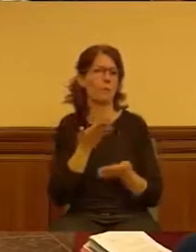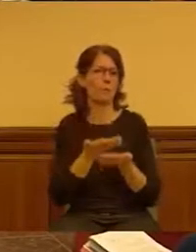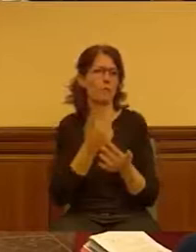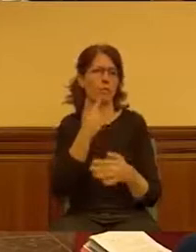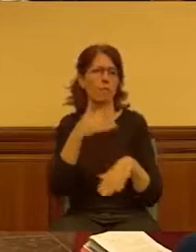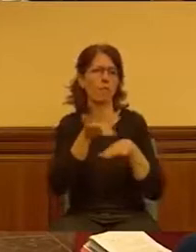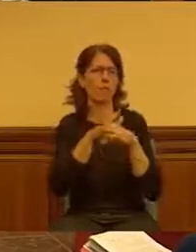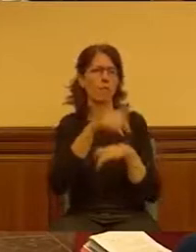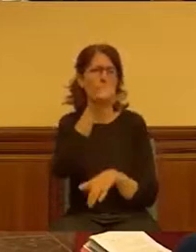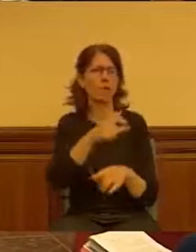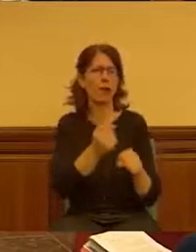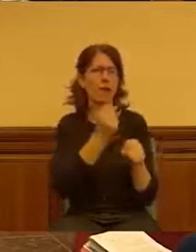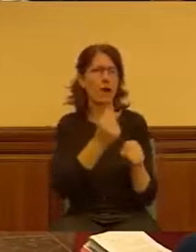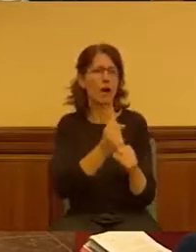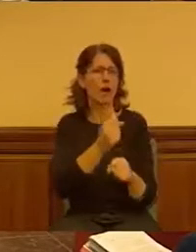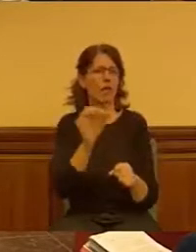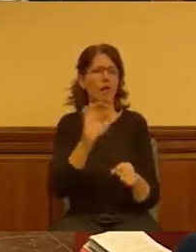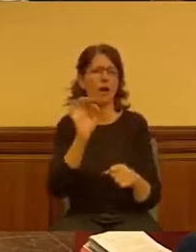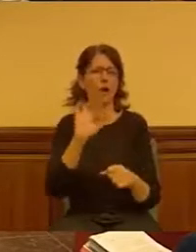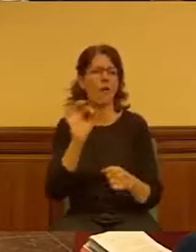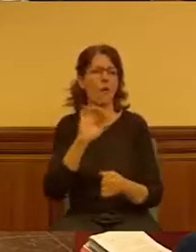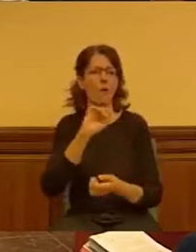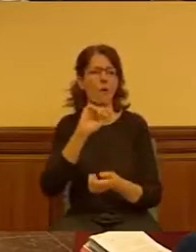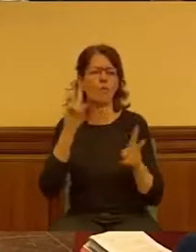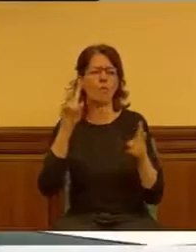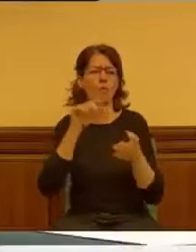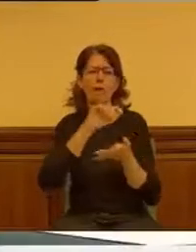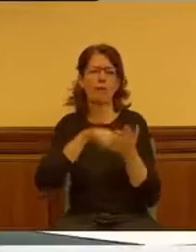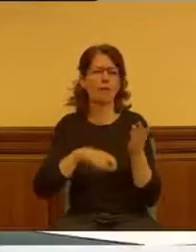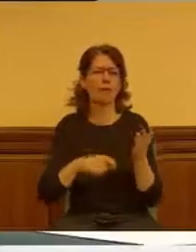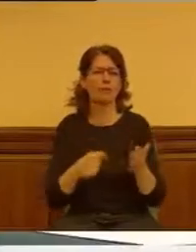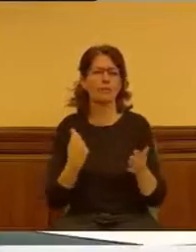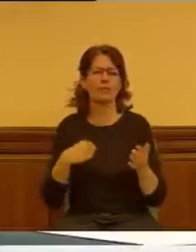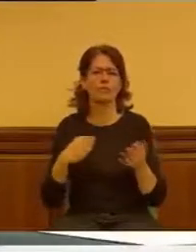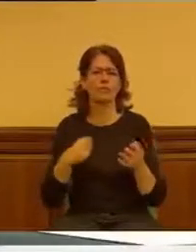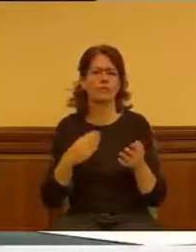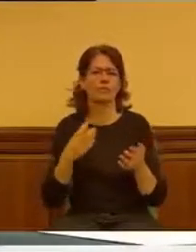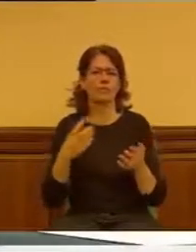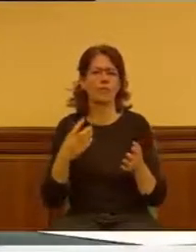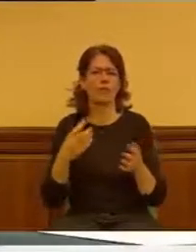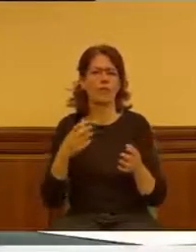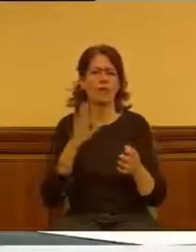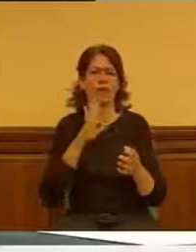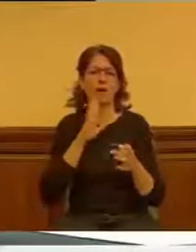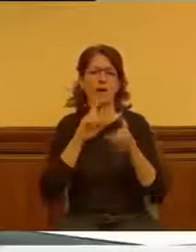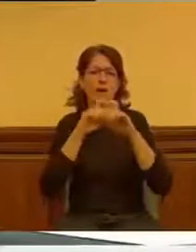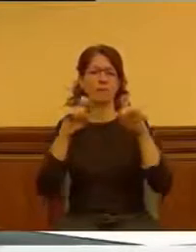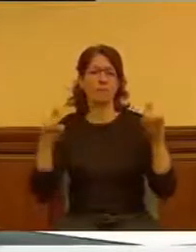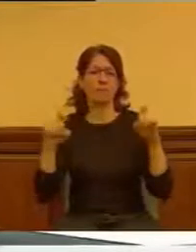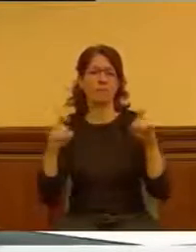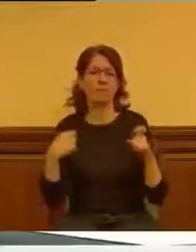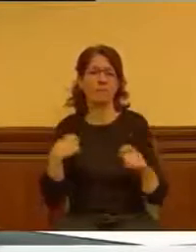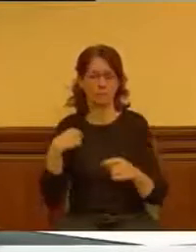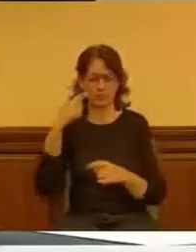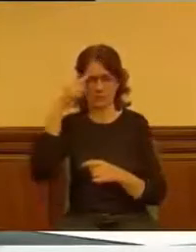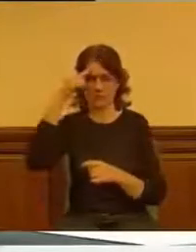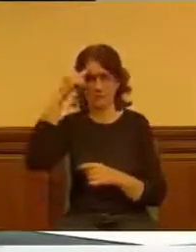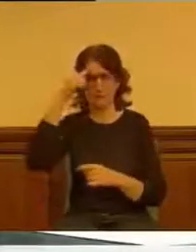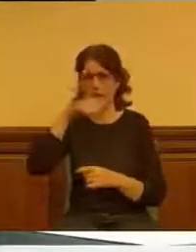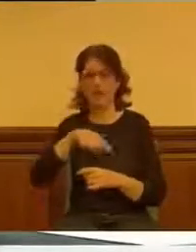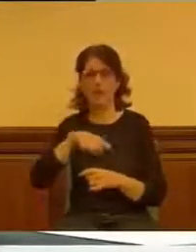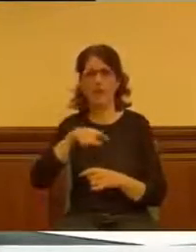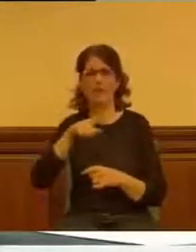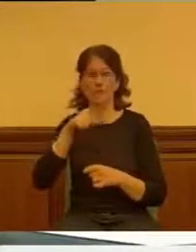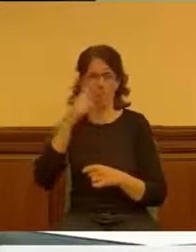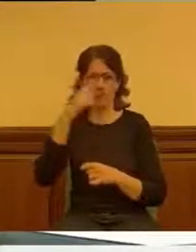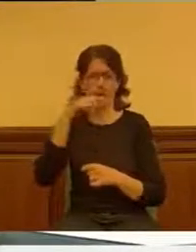el contrato que teníamos con la empresa… Como usted bien sabe, señor Ortega, porque